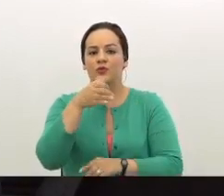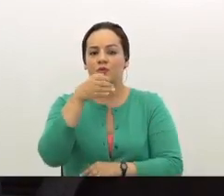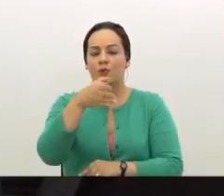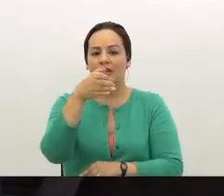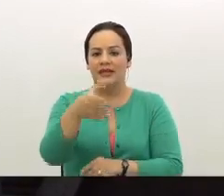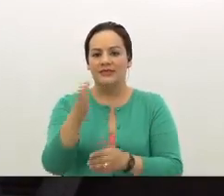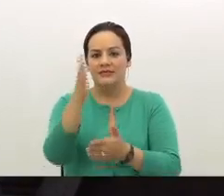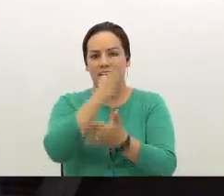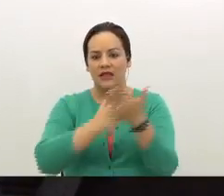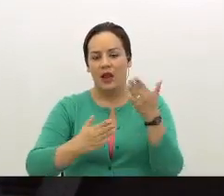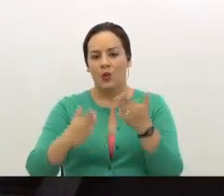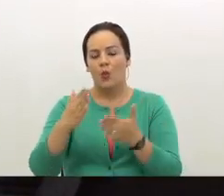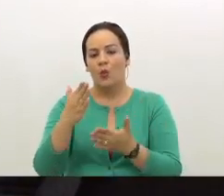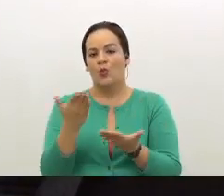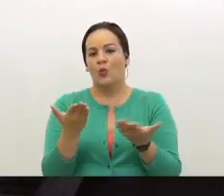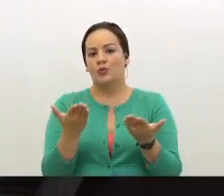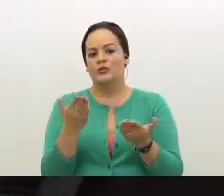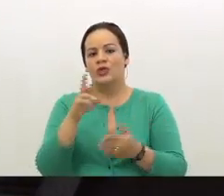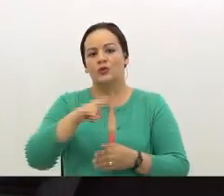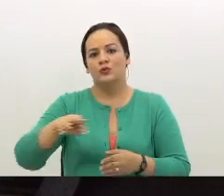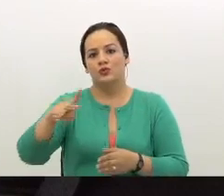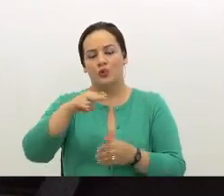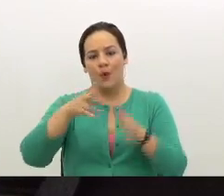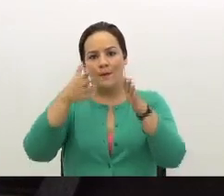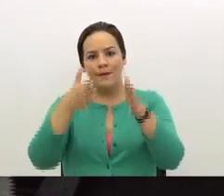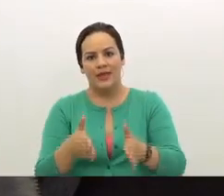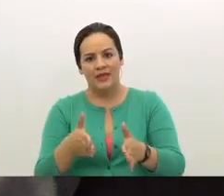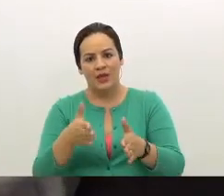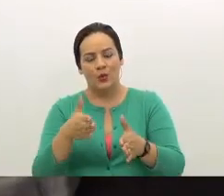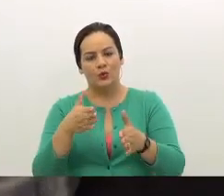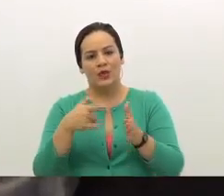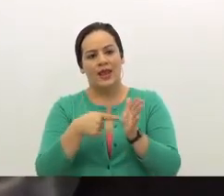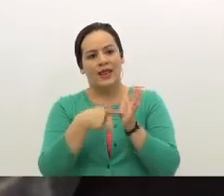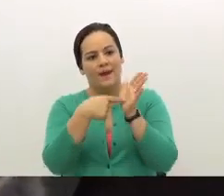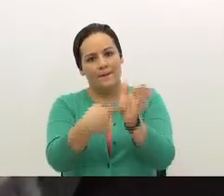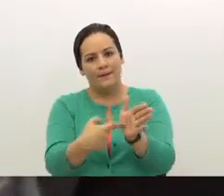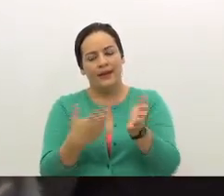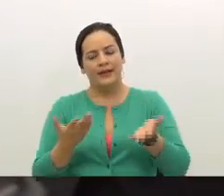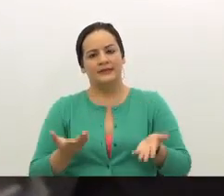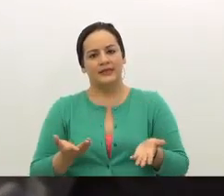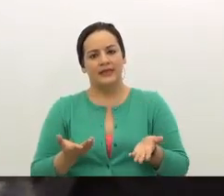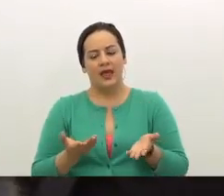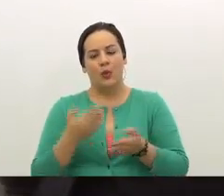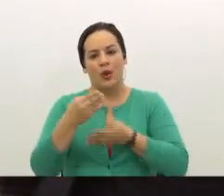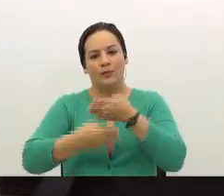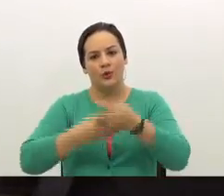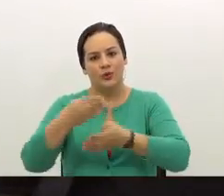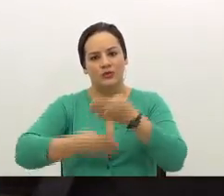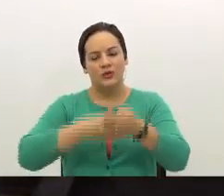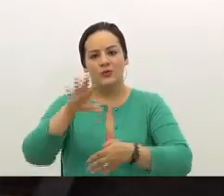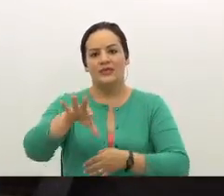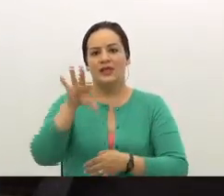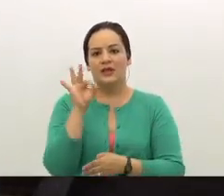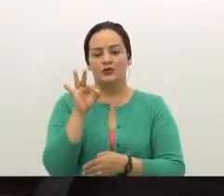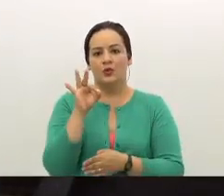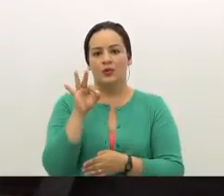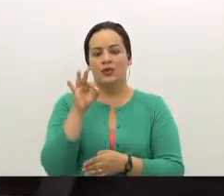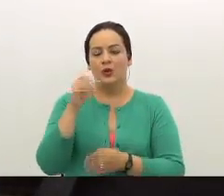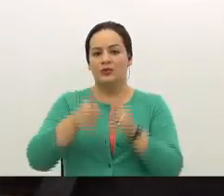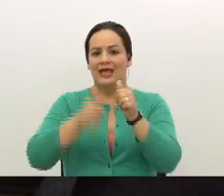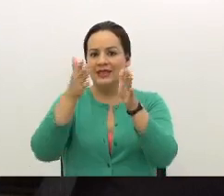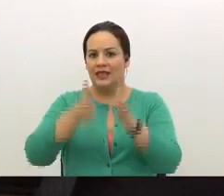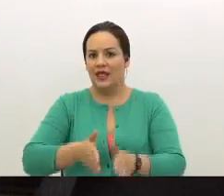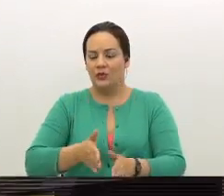que algunos de sus compañeros le han presentado precisamente al proceso de selección de los candidatos?